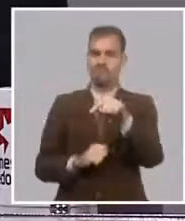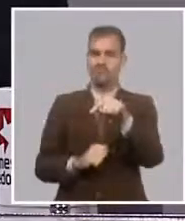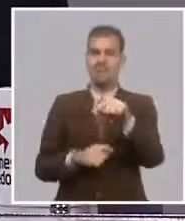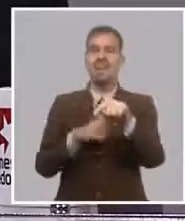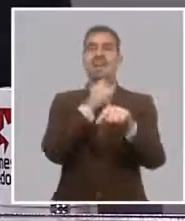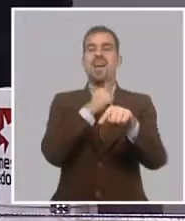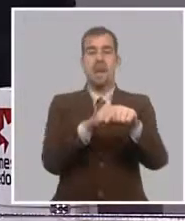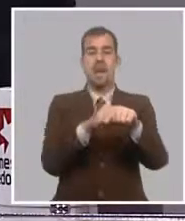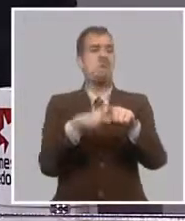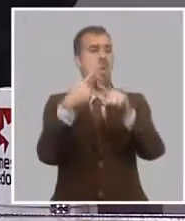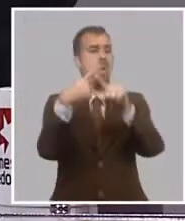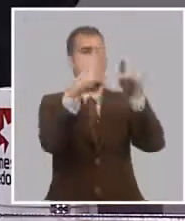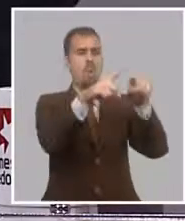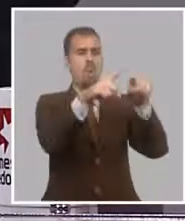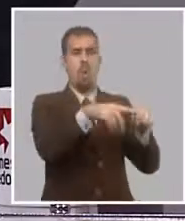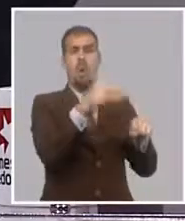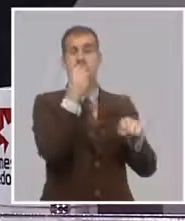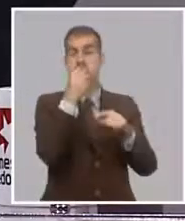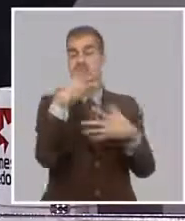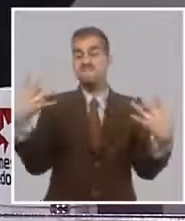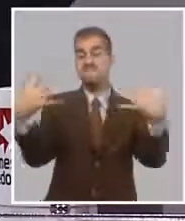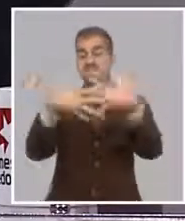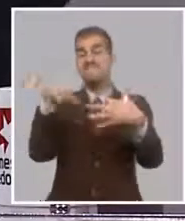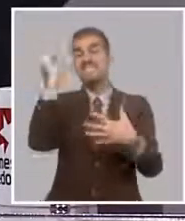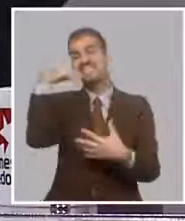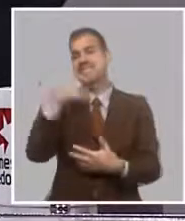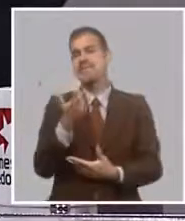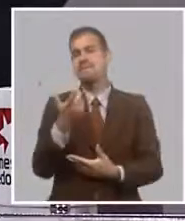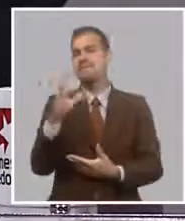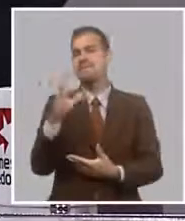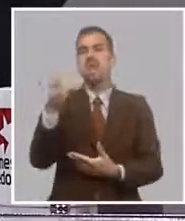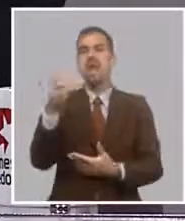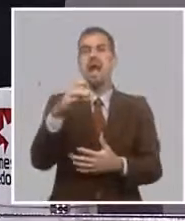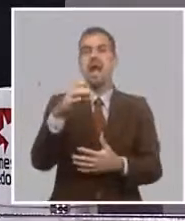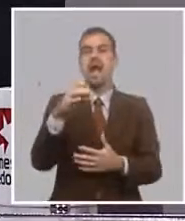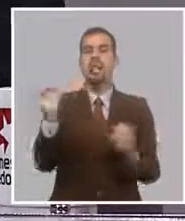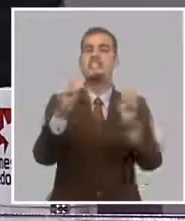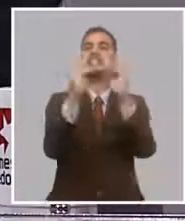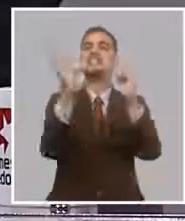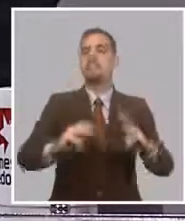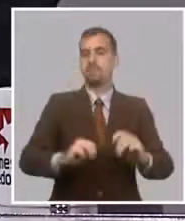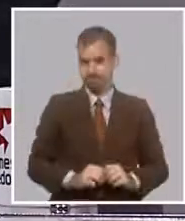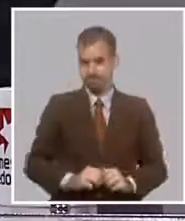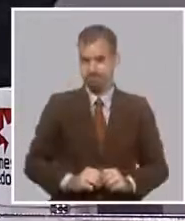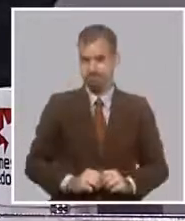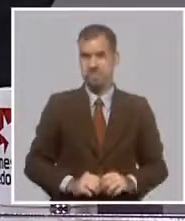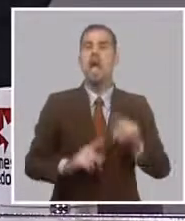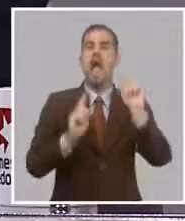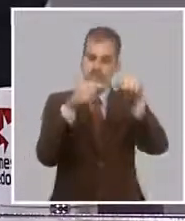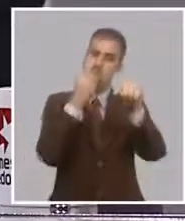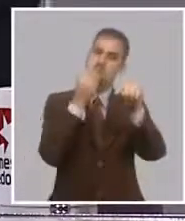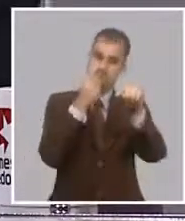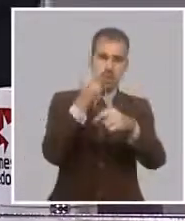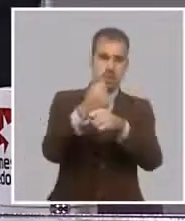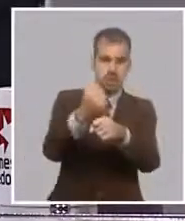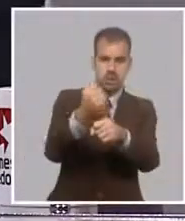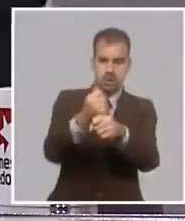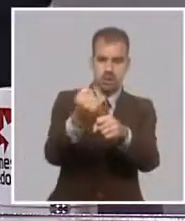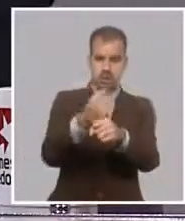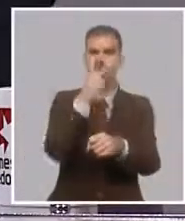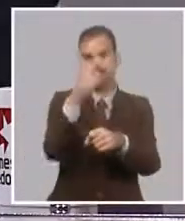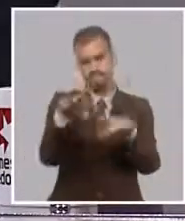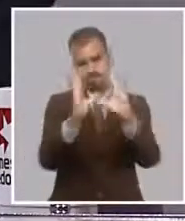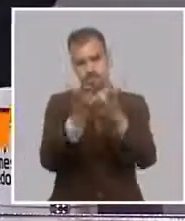donde haya posibilidades, a irlos vinculando a la banca electrónica, y de una manera, a través de las